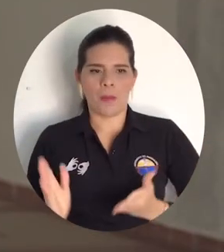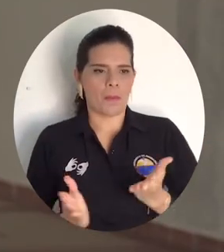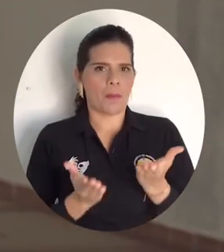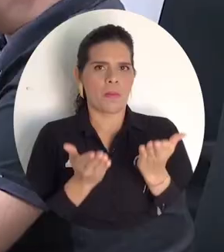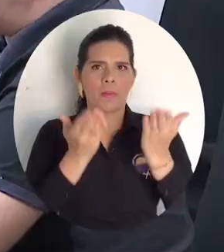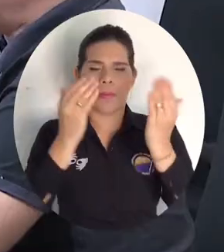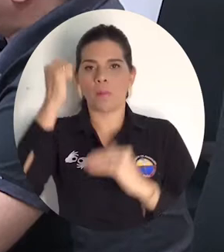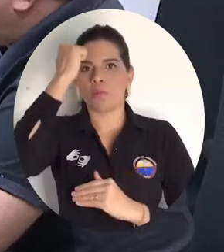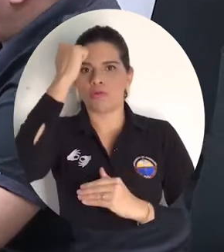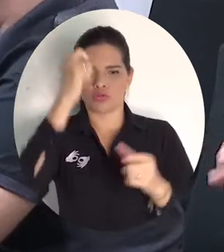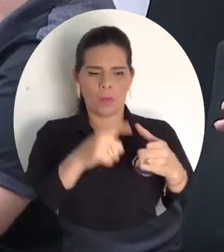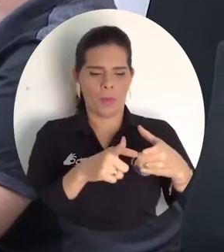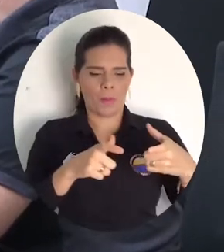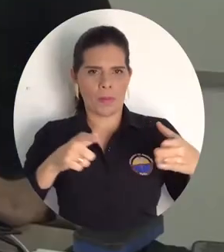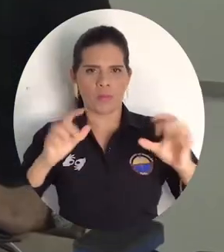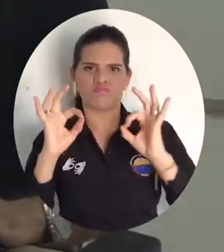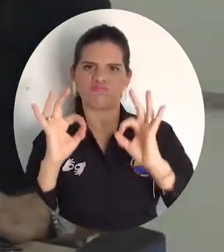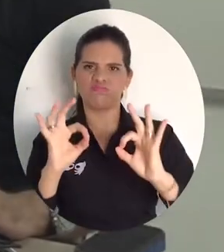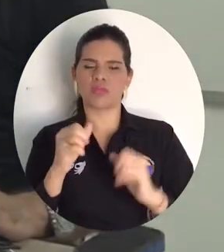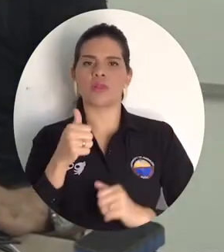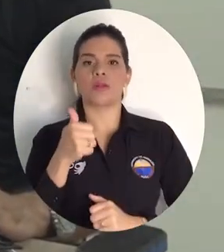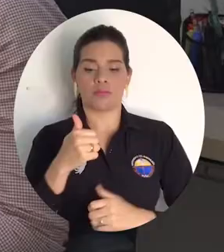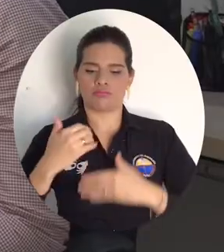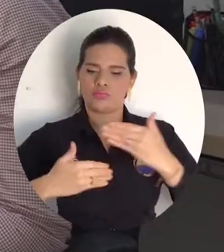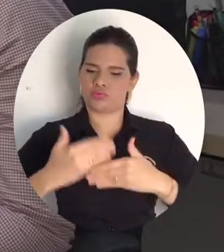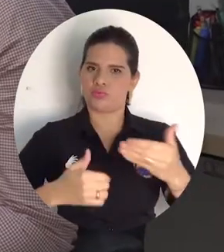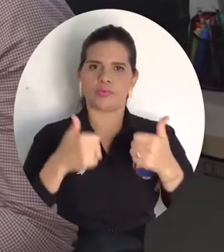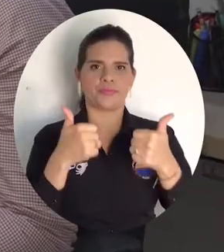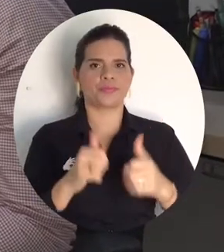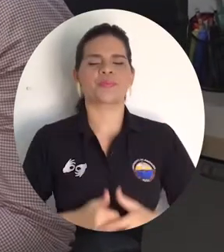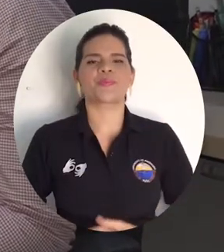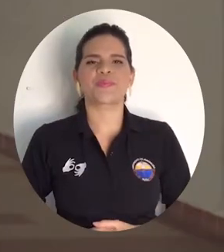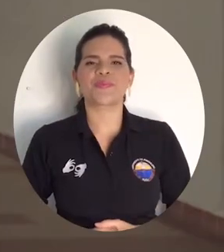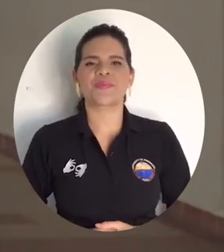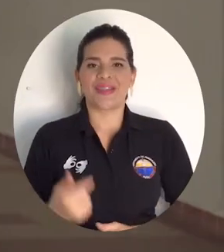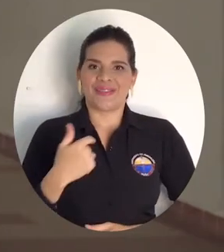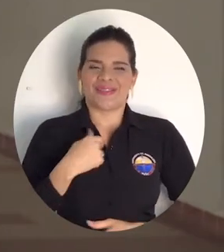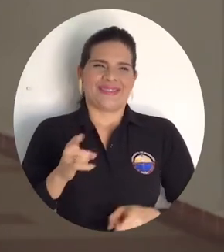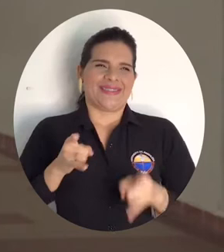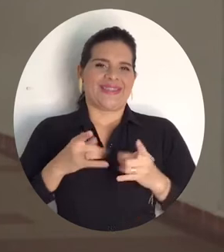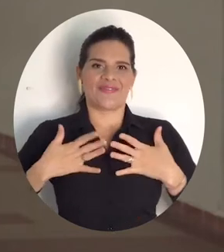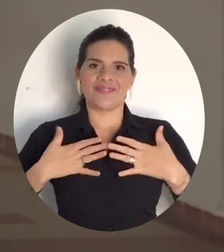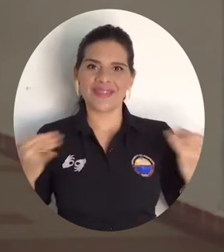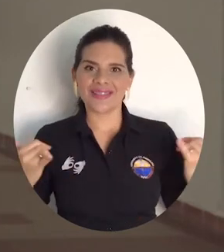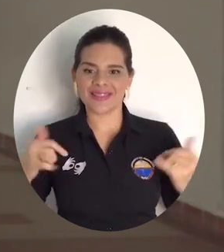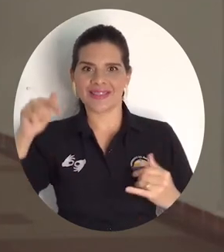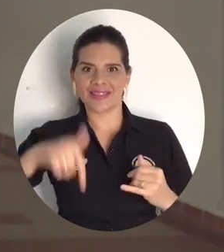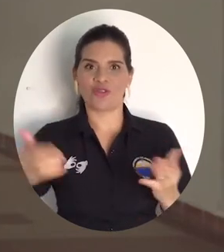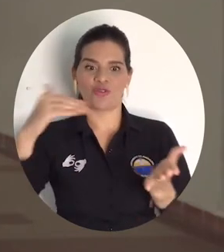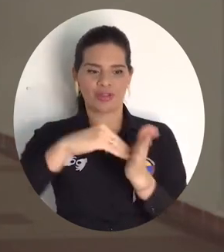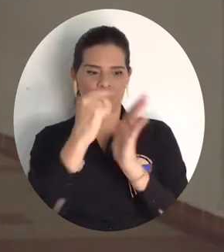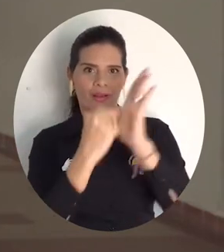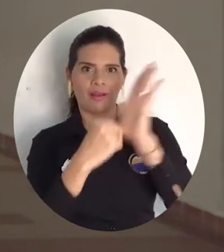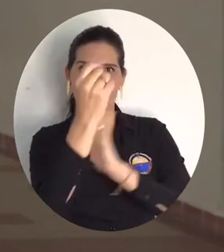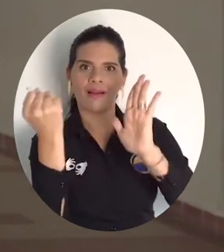notado el crecimiento de los docentes, sido permanente en todo este tiempo. Yo me alegro infinitamente que